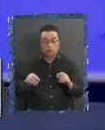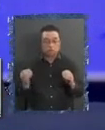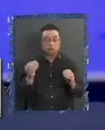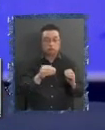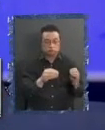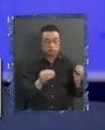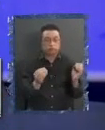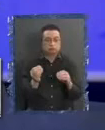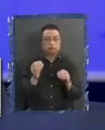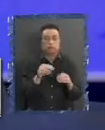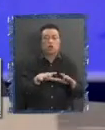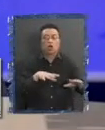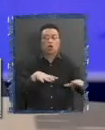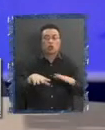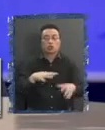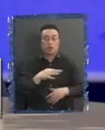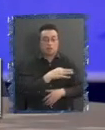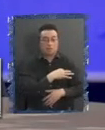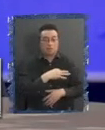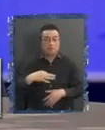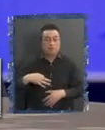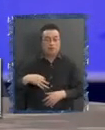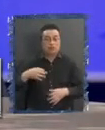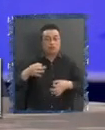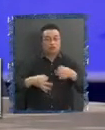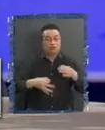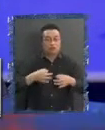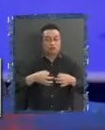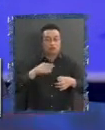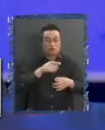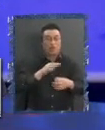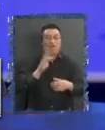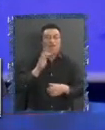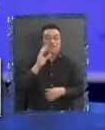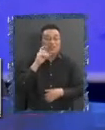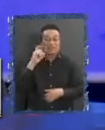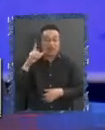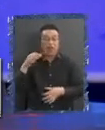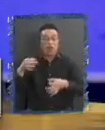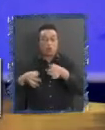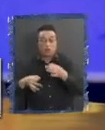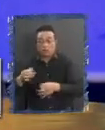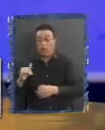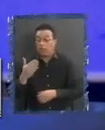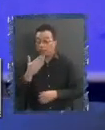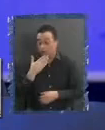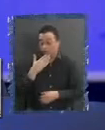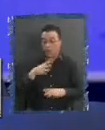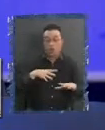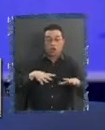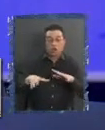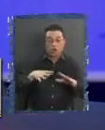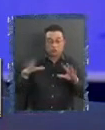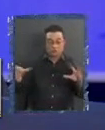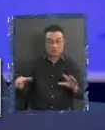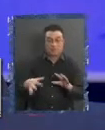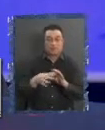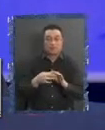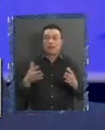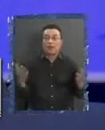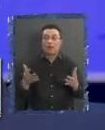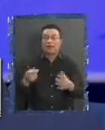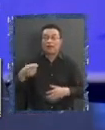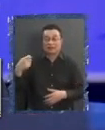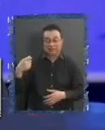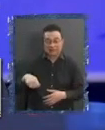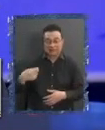a ministros del tribunal superior de justicia y fiscales judiciales y también van a ser abordadas las cuestiones relativas a senado